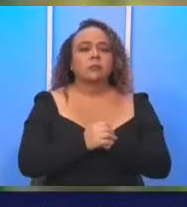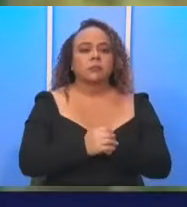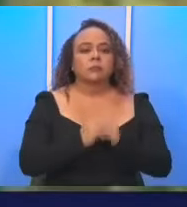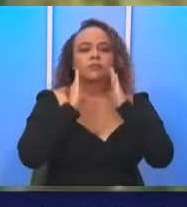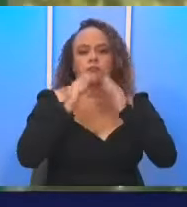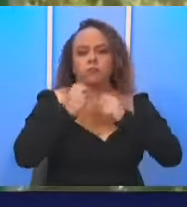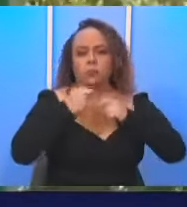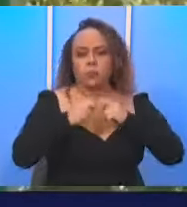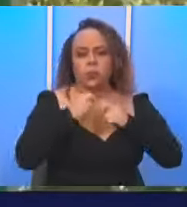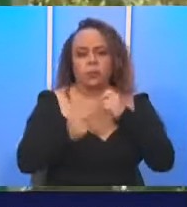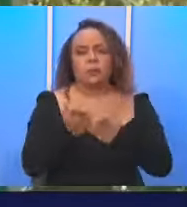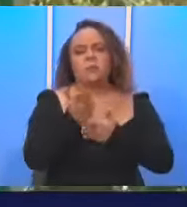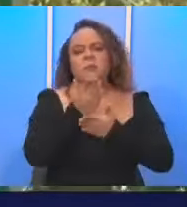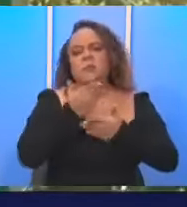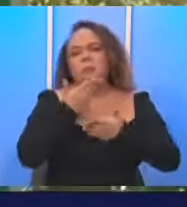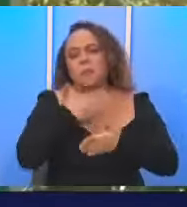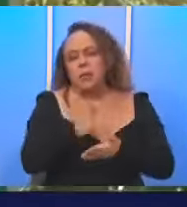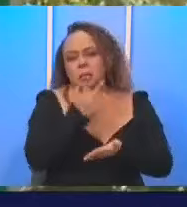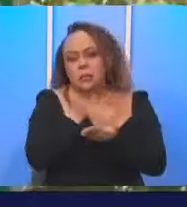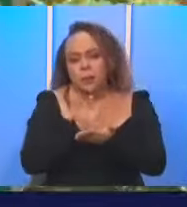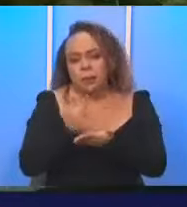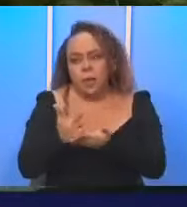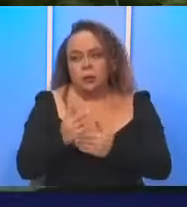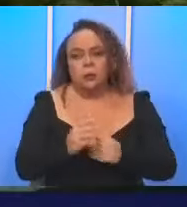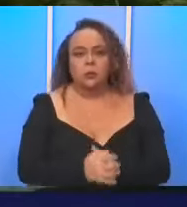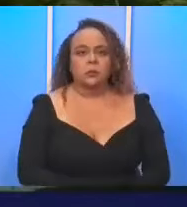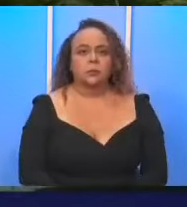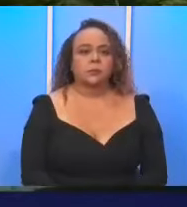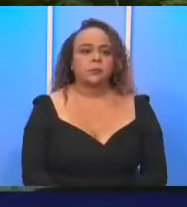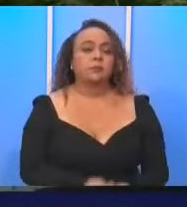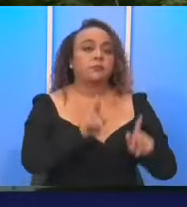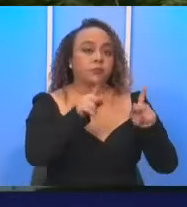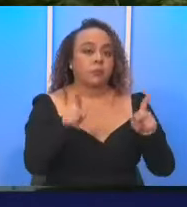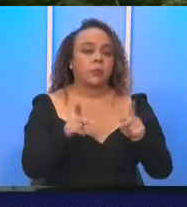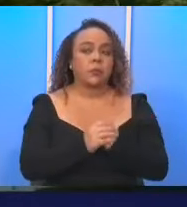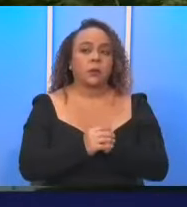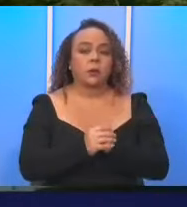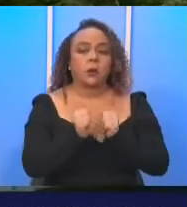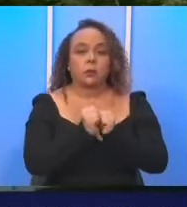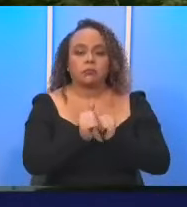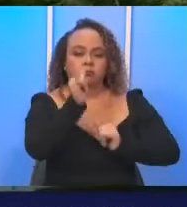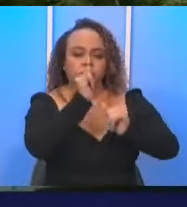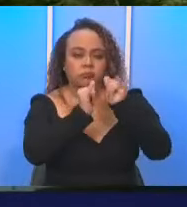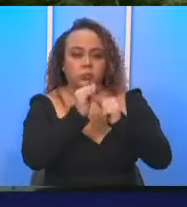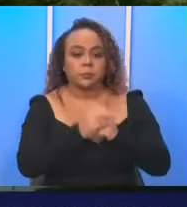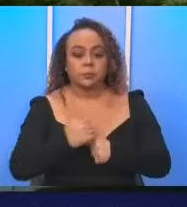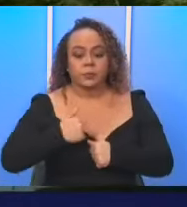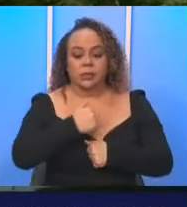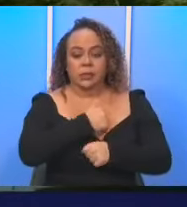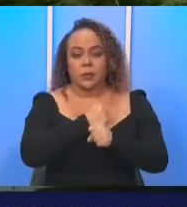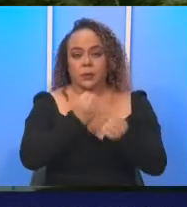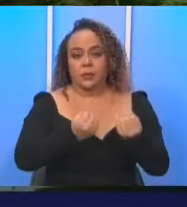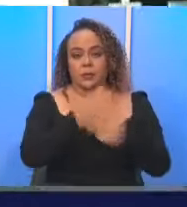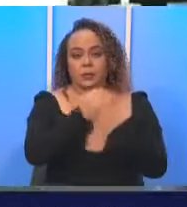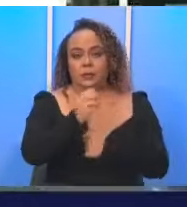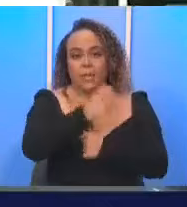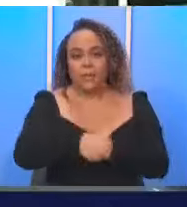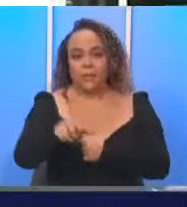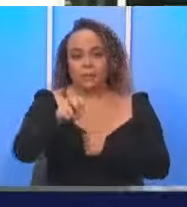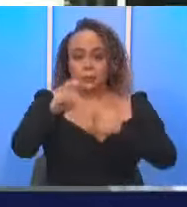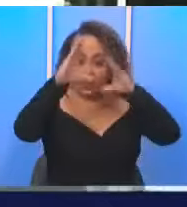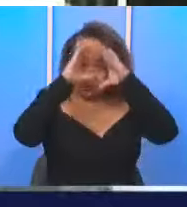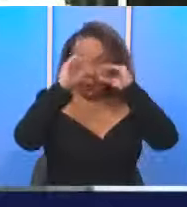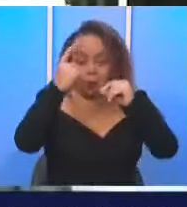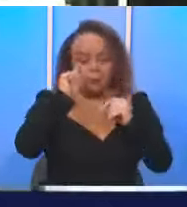problemáticas de malestacionamientos, de lo que es personas bajo los efectos del alcohol. El Ministerio de Obras Públicas y Transportes